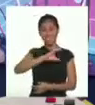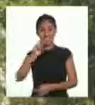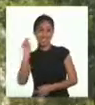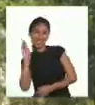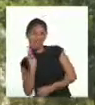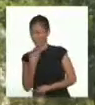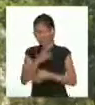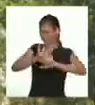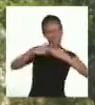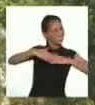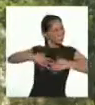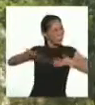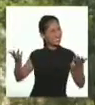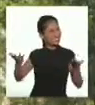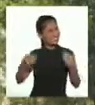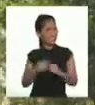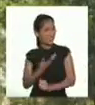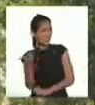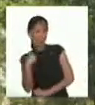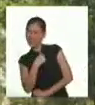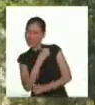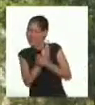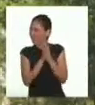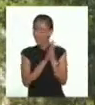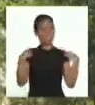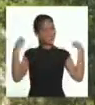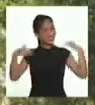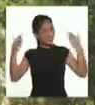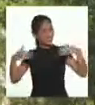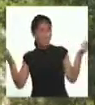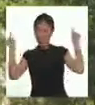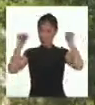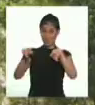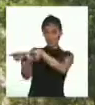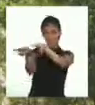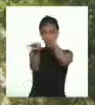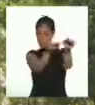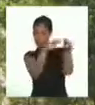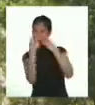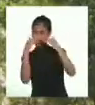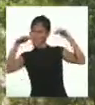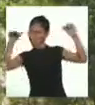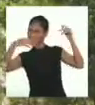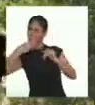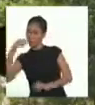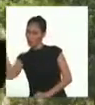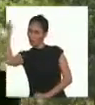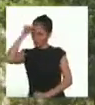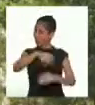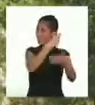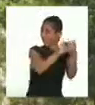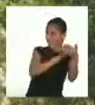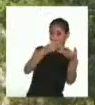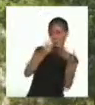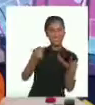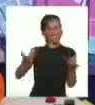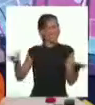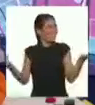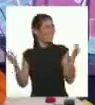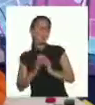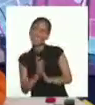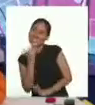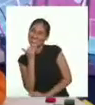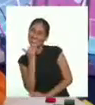Héctor. De nada, Techi. No sabes el gusto que me da ver a las y los jóvenes de hoy escribiendo.